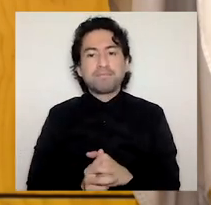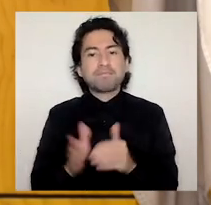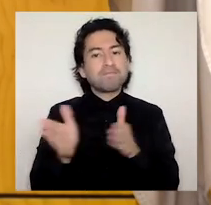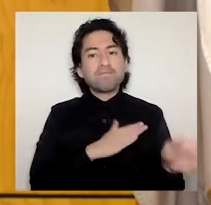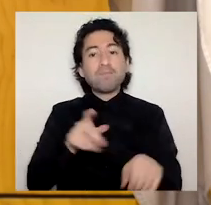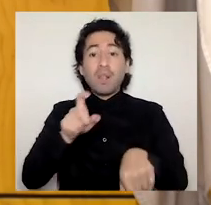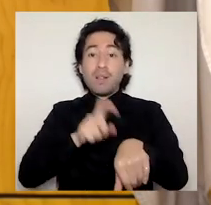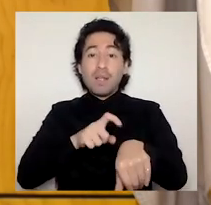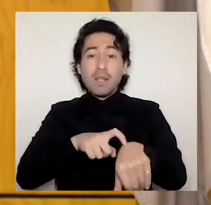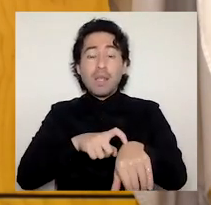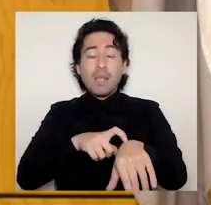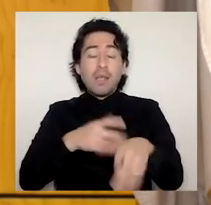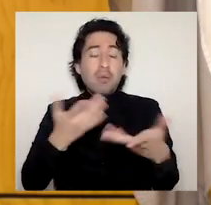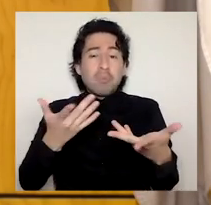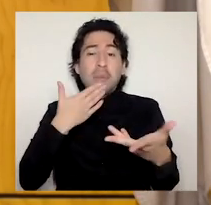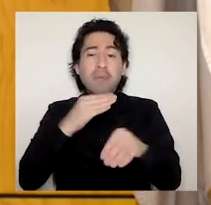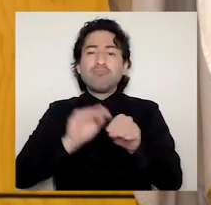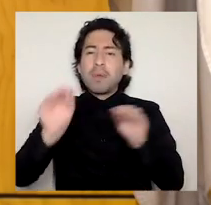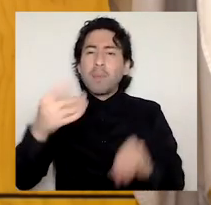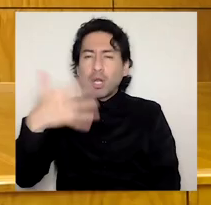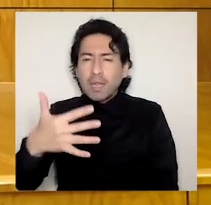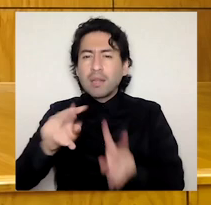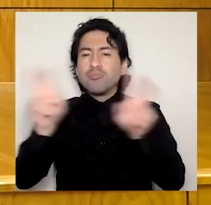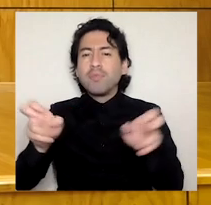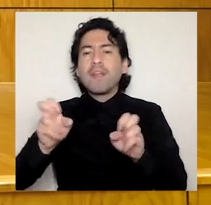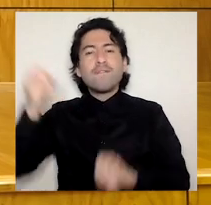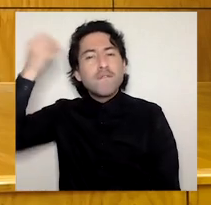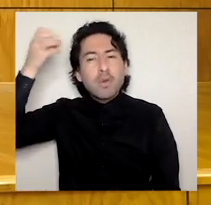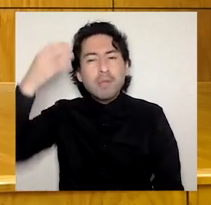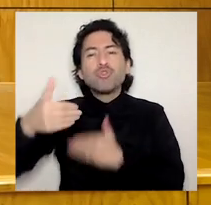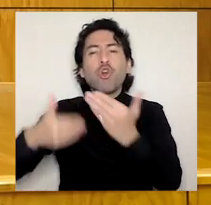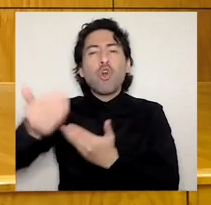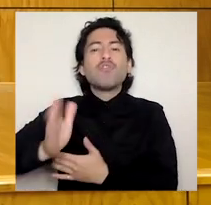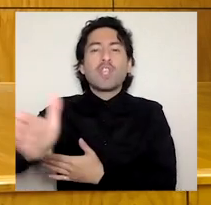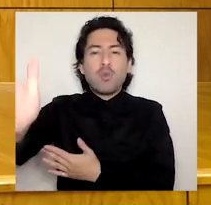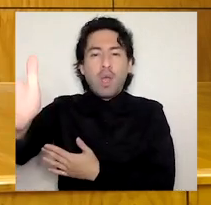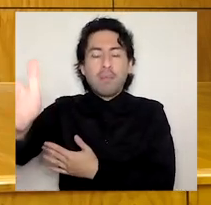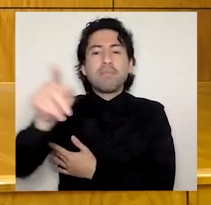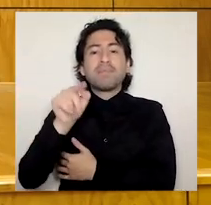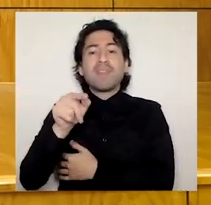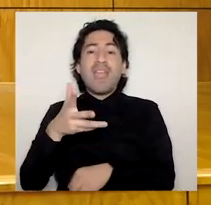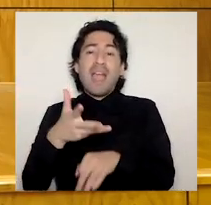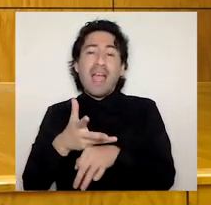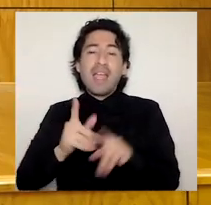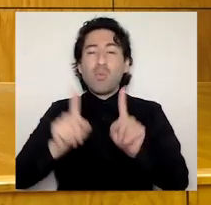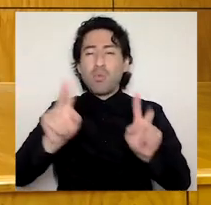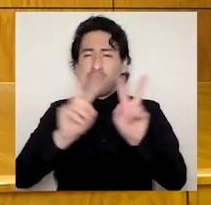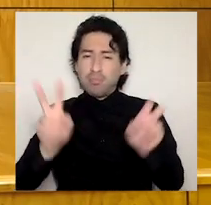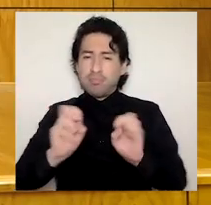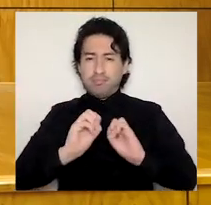tiene además relación con el ámbito de la formación continua, en el cual confluyen aspectos de la docencia